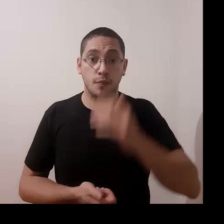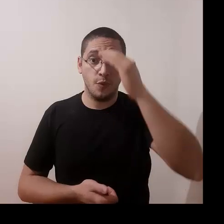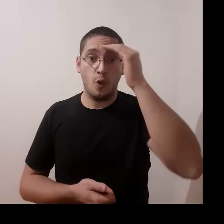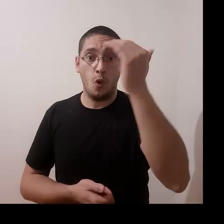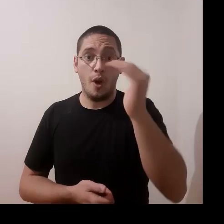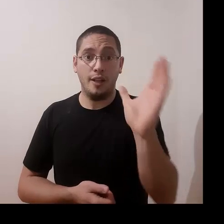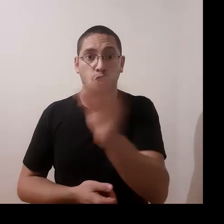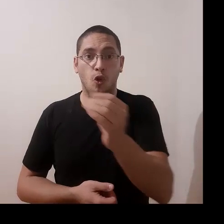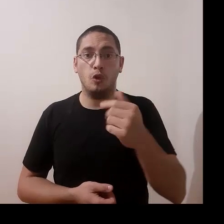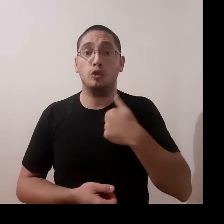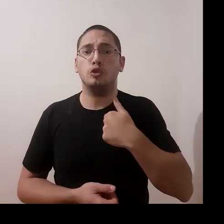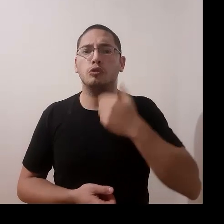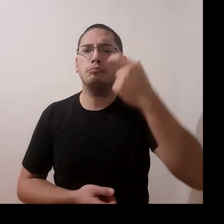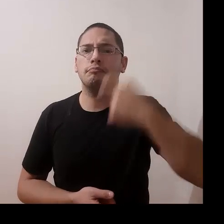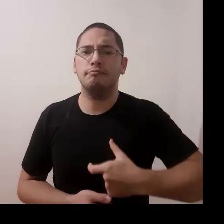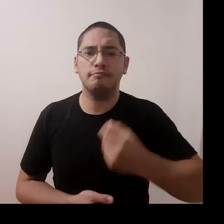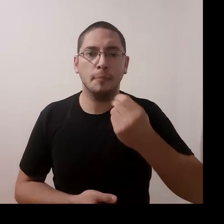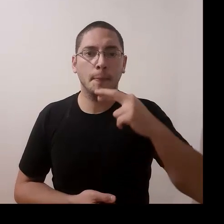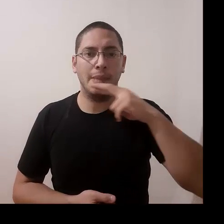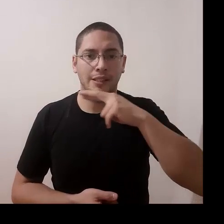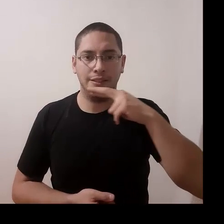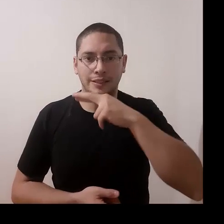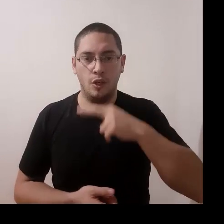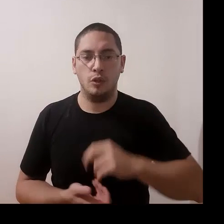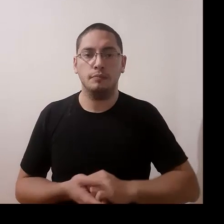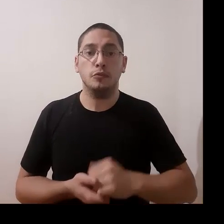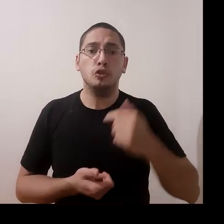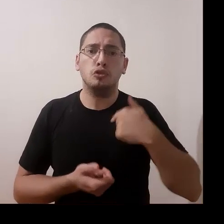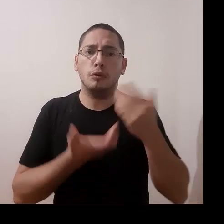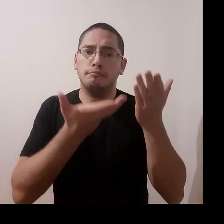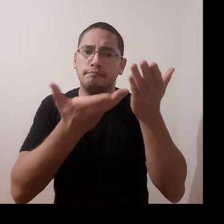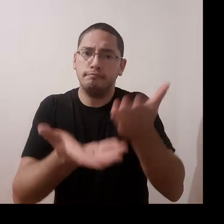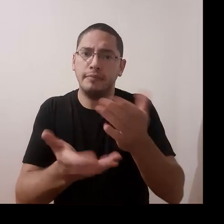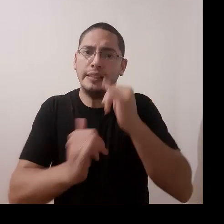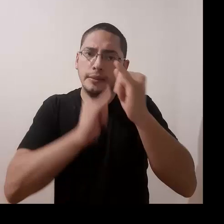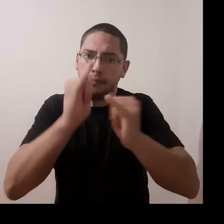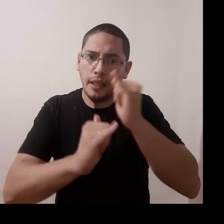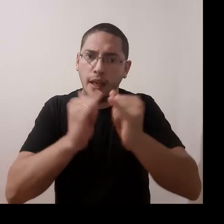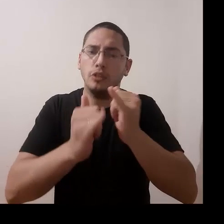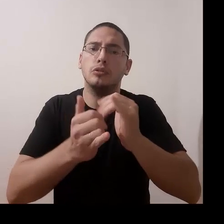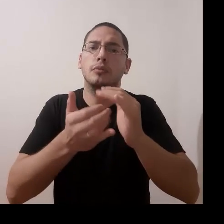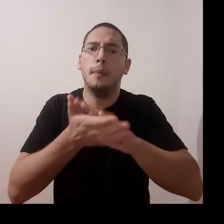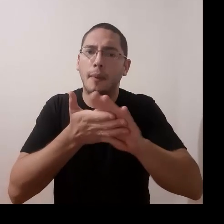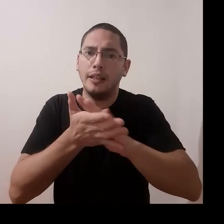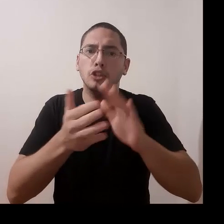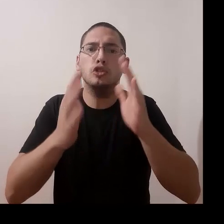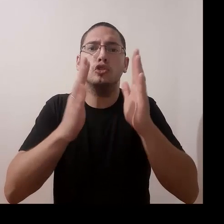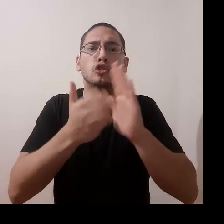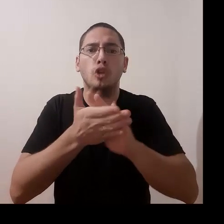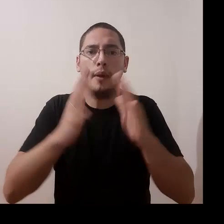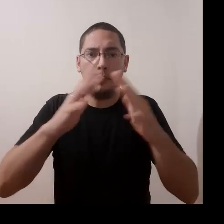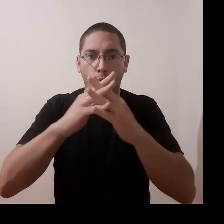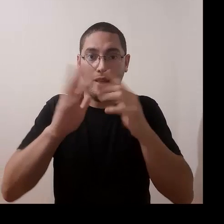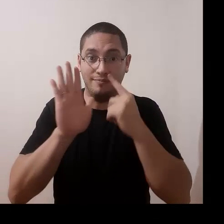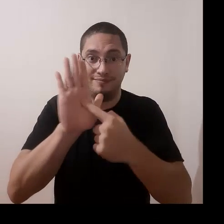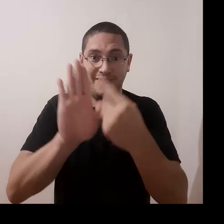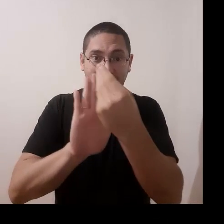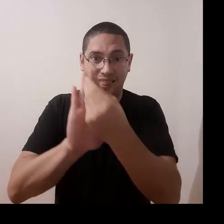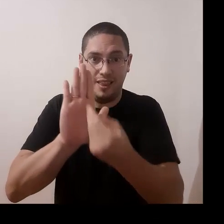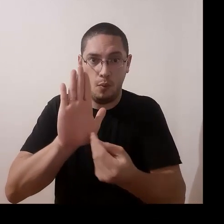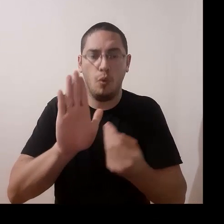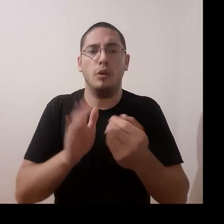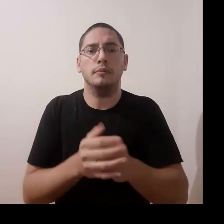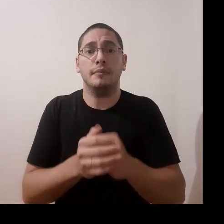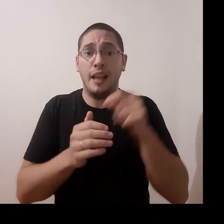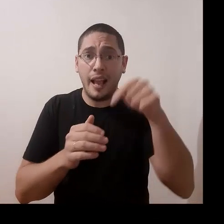Hola a todos, mi nombre es Marcelo Peleriti y voy a hacer una breve explicación de la poda. En esta imagen pueden